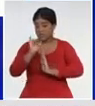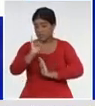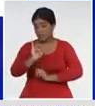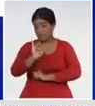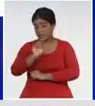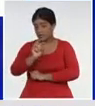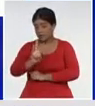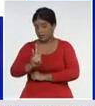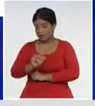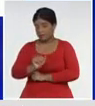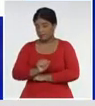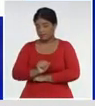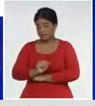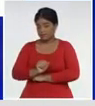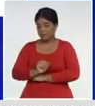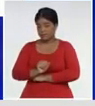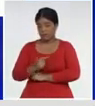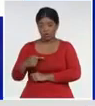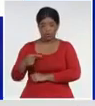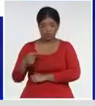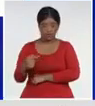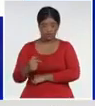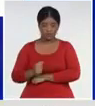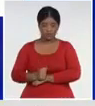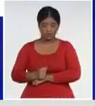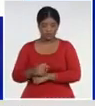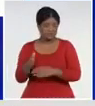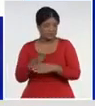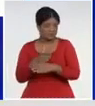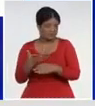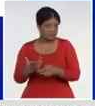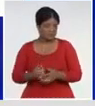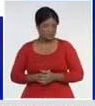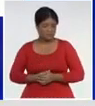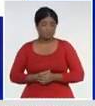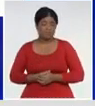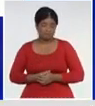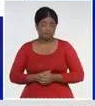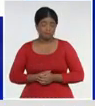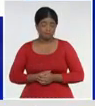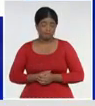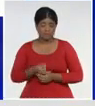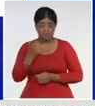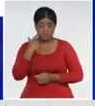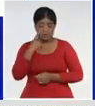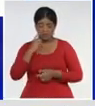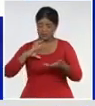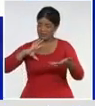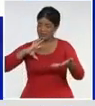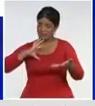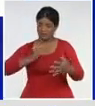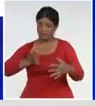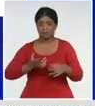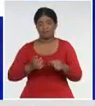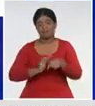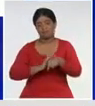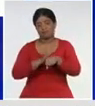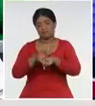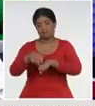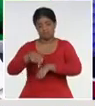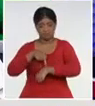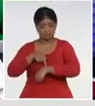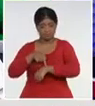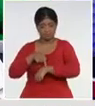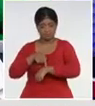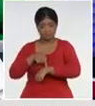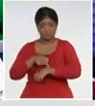casos diarios, creo, que eso dice, el comportamiento, estamos teniendo, y,